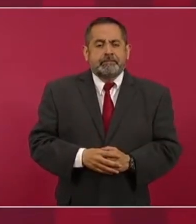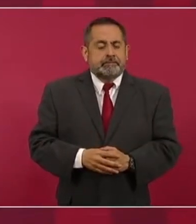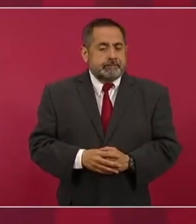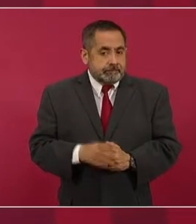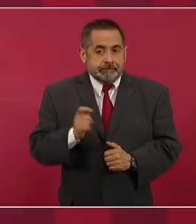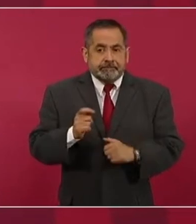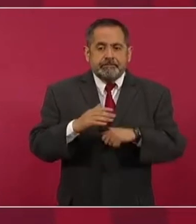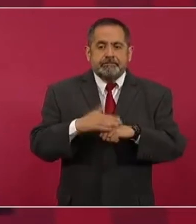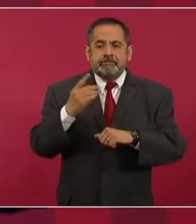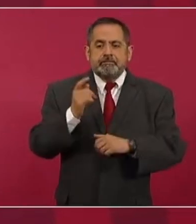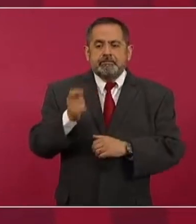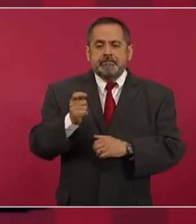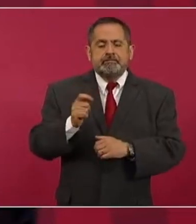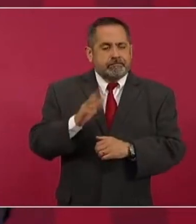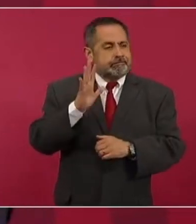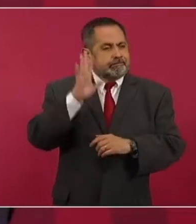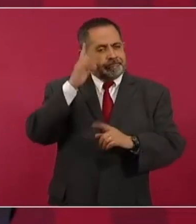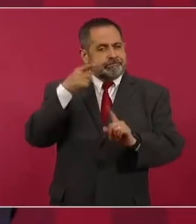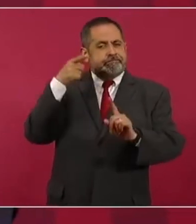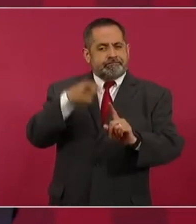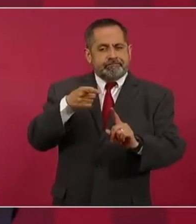Porque parece que ese es el propósito.